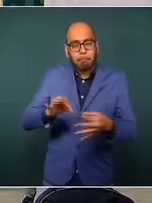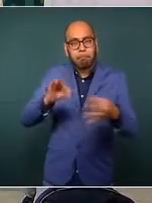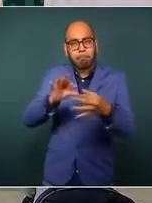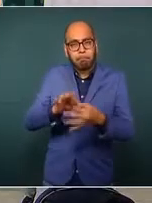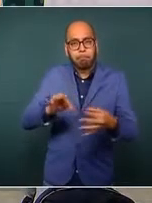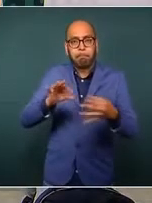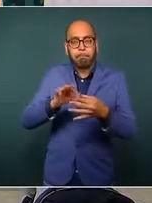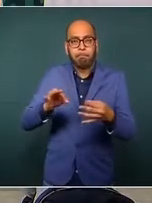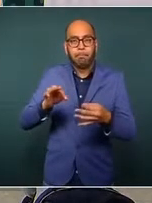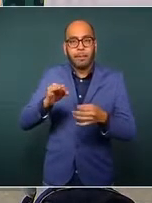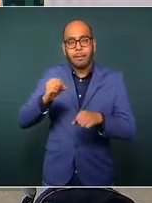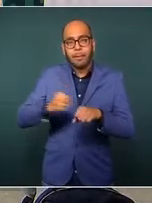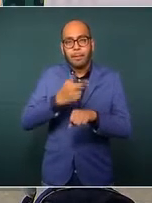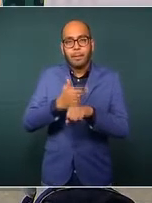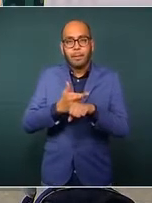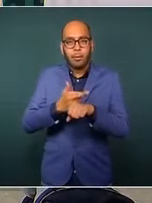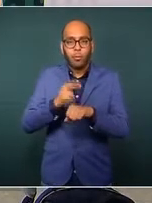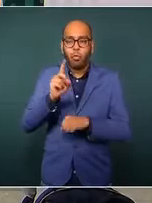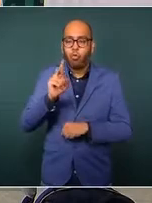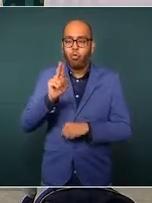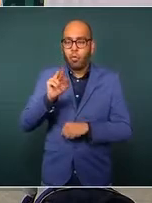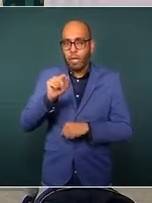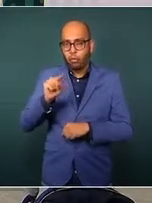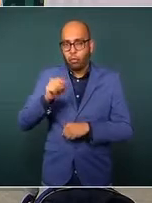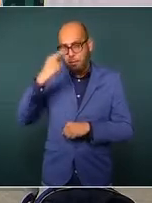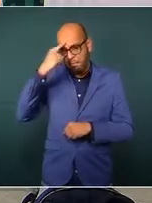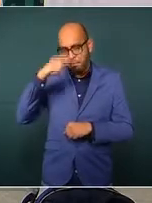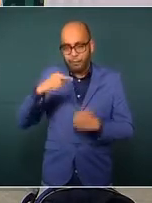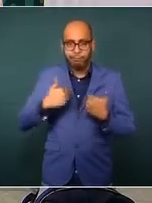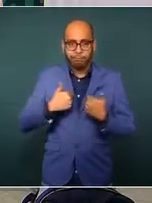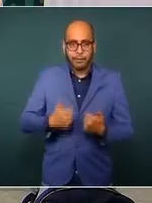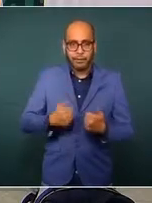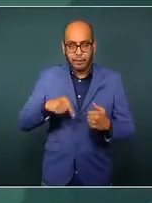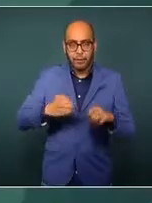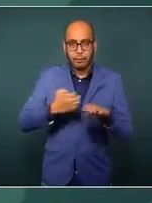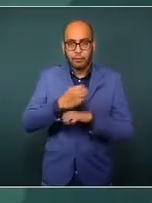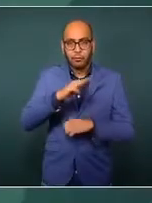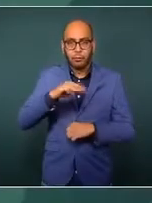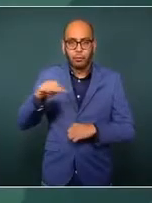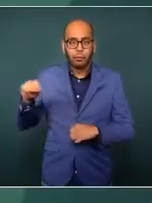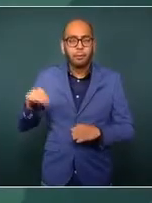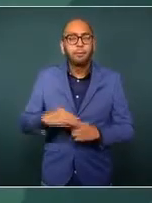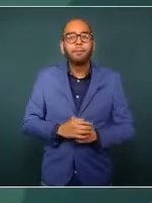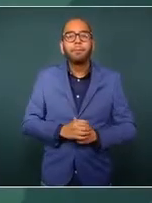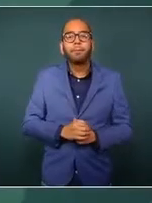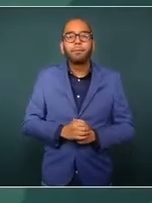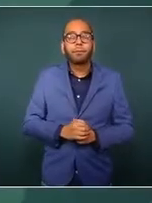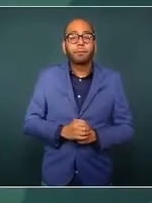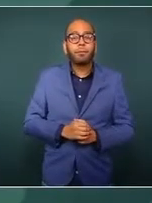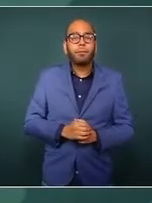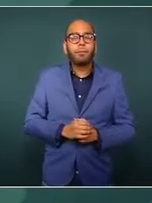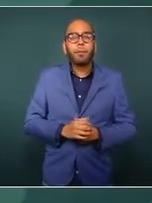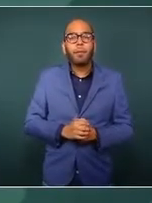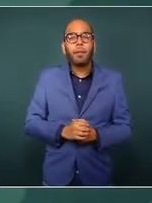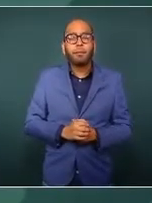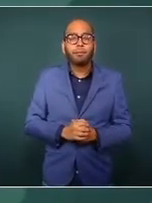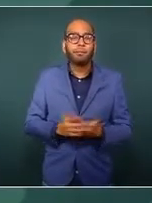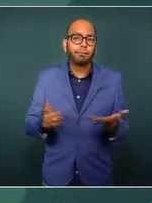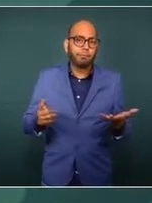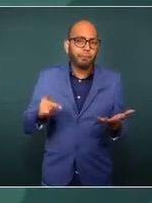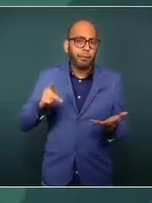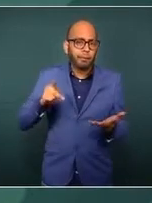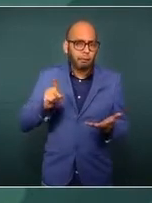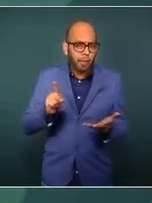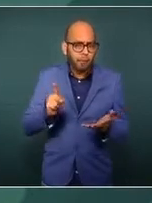la complejidad de la situación de Michoacán en materia de seguridad. Pero gracias